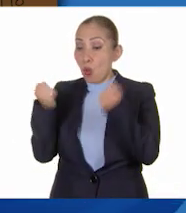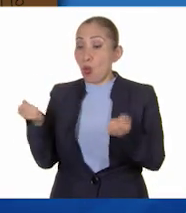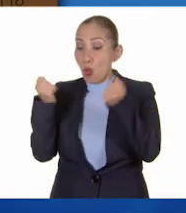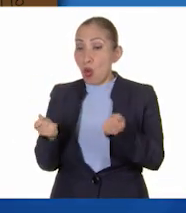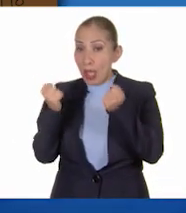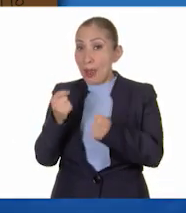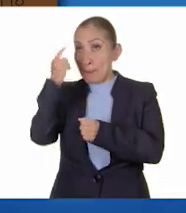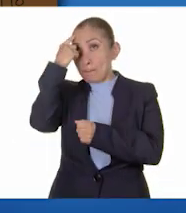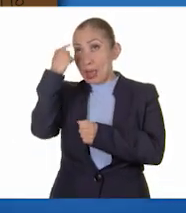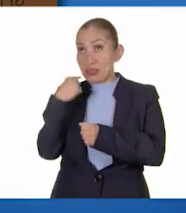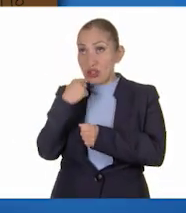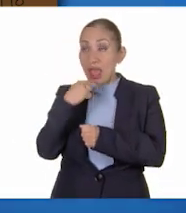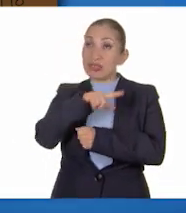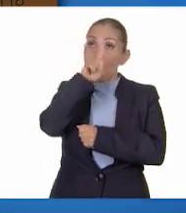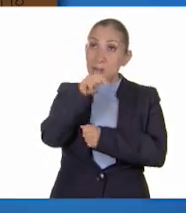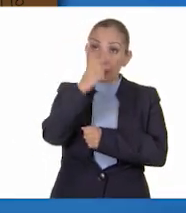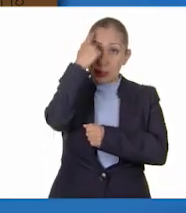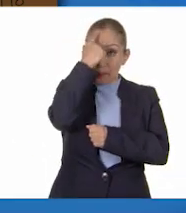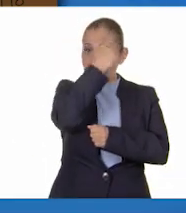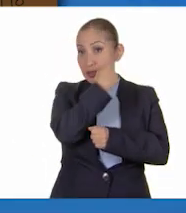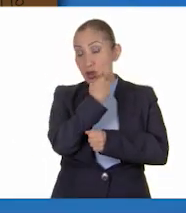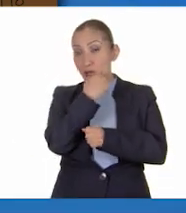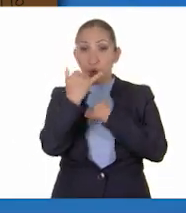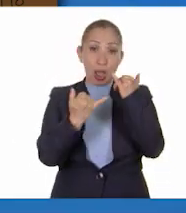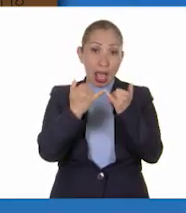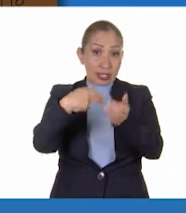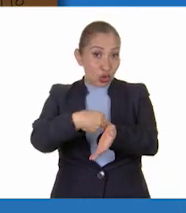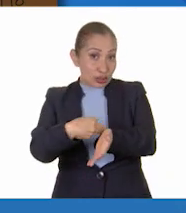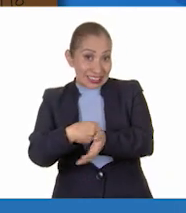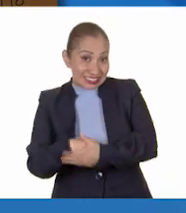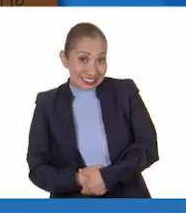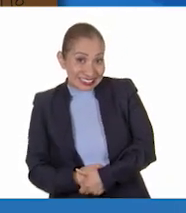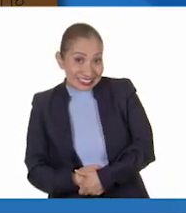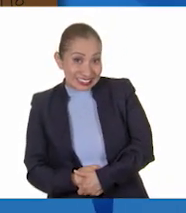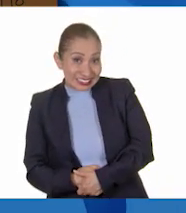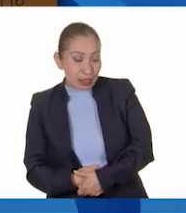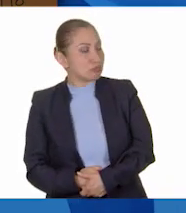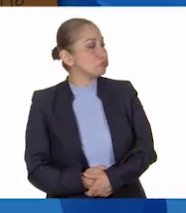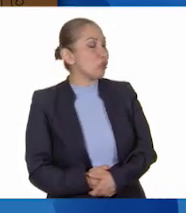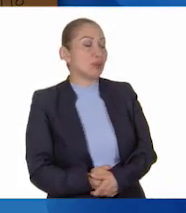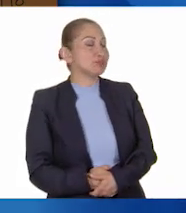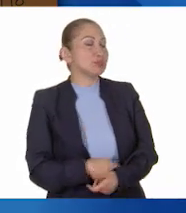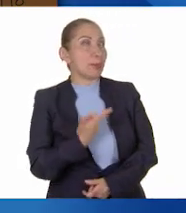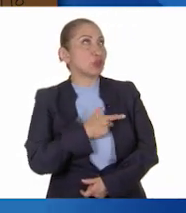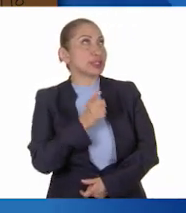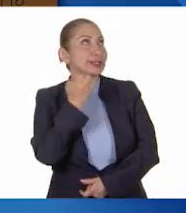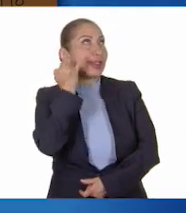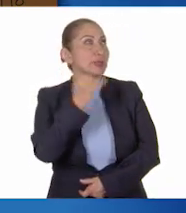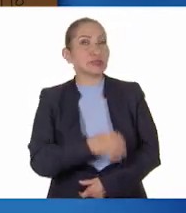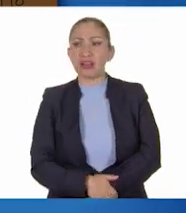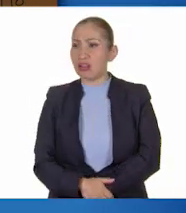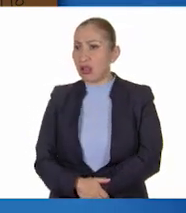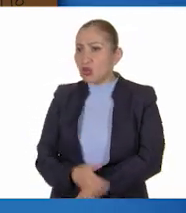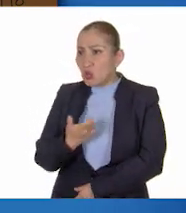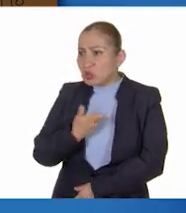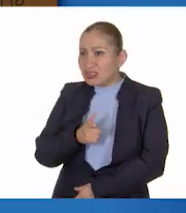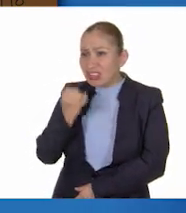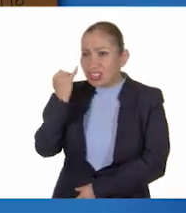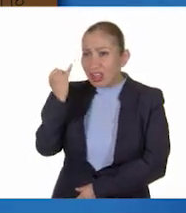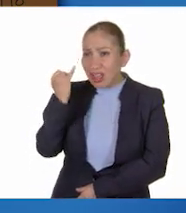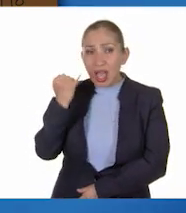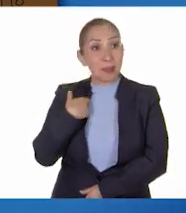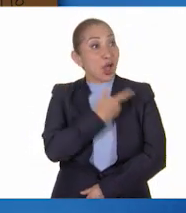la cuerda media hora y luego media hora jugamos a las escondidillas? No, no me gusta esa idea. ¿No te gusta?